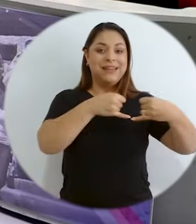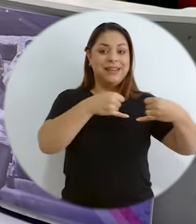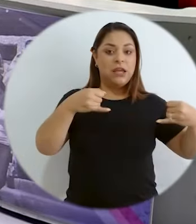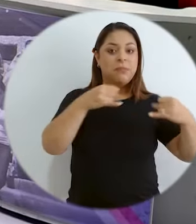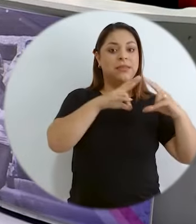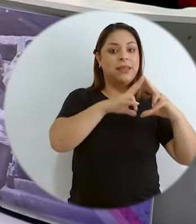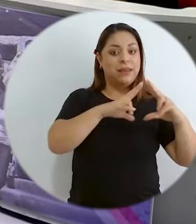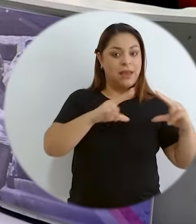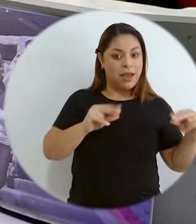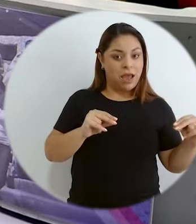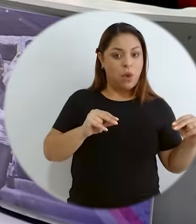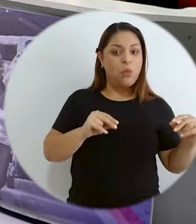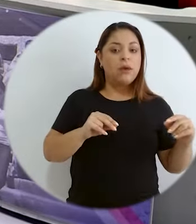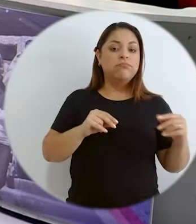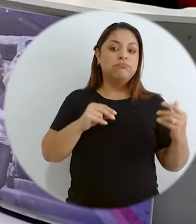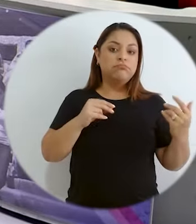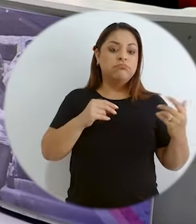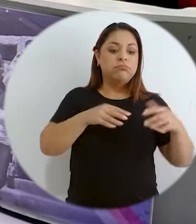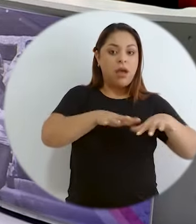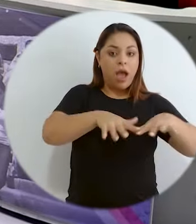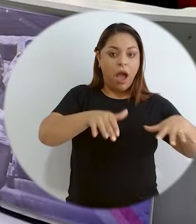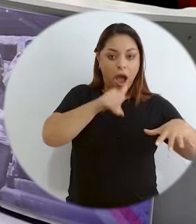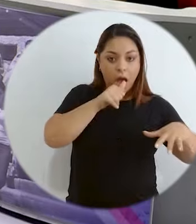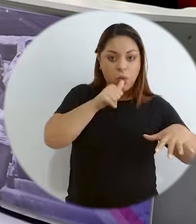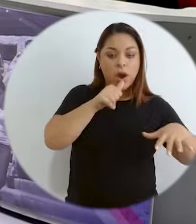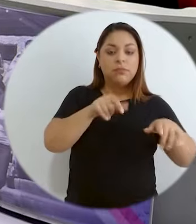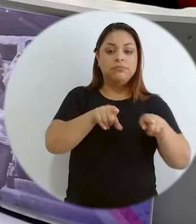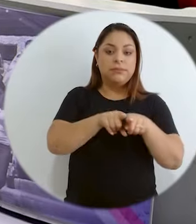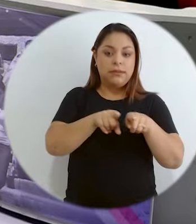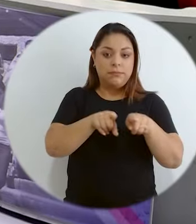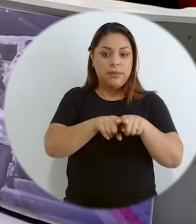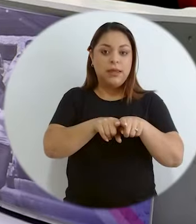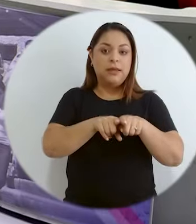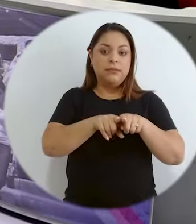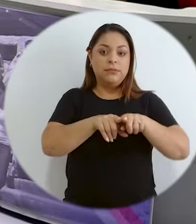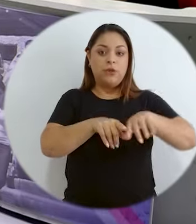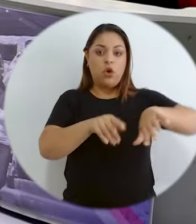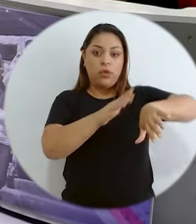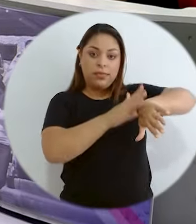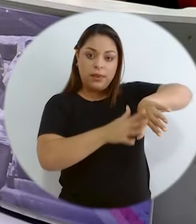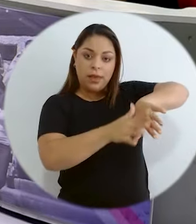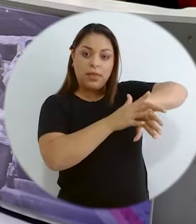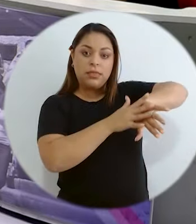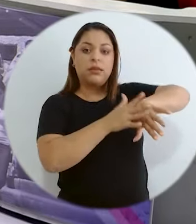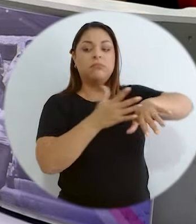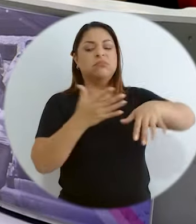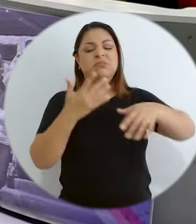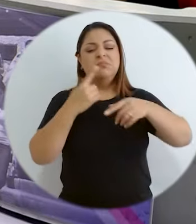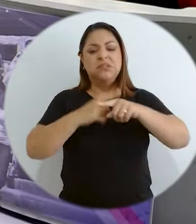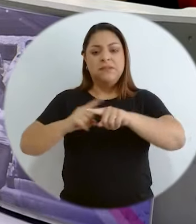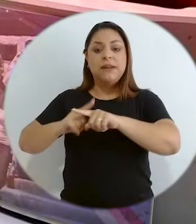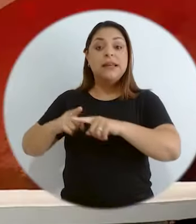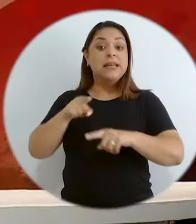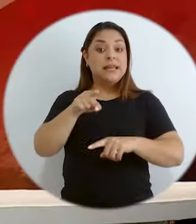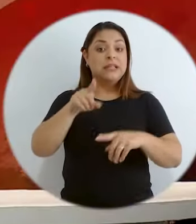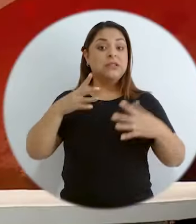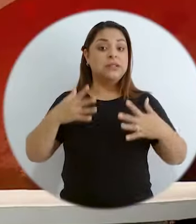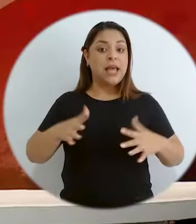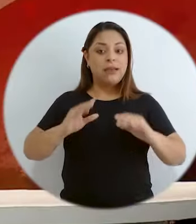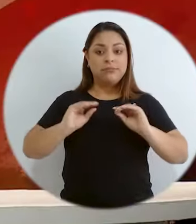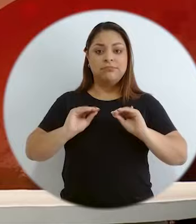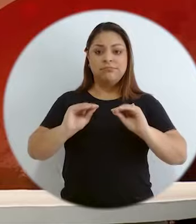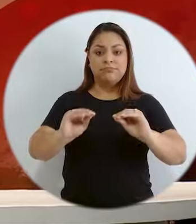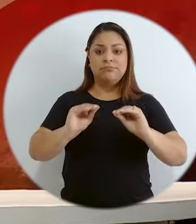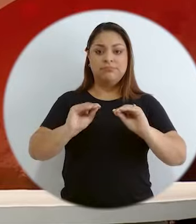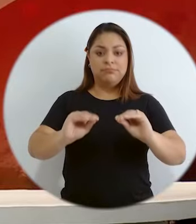no solo continental, sino también marítimos. Entonces, eso ya se está enseñando